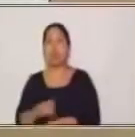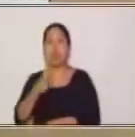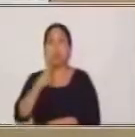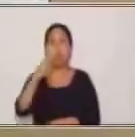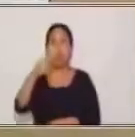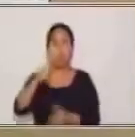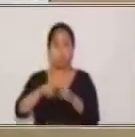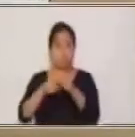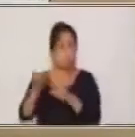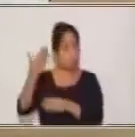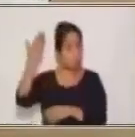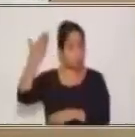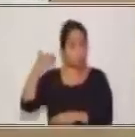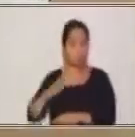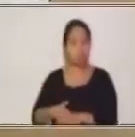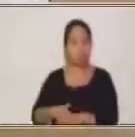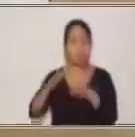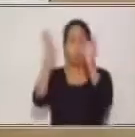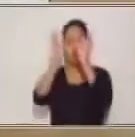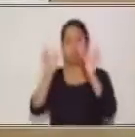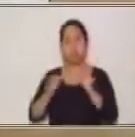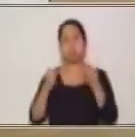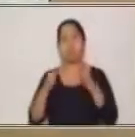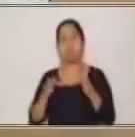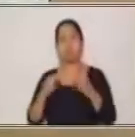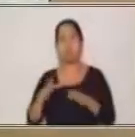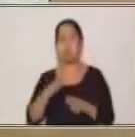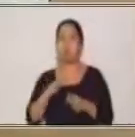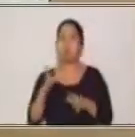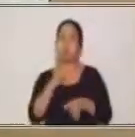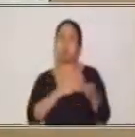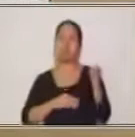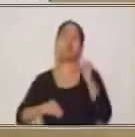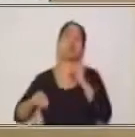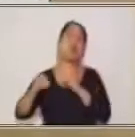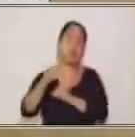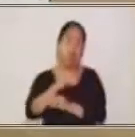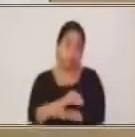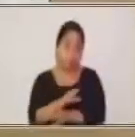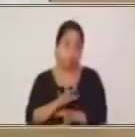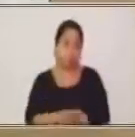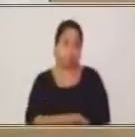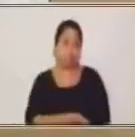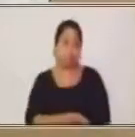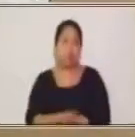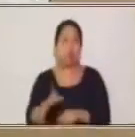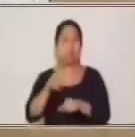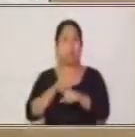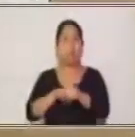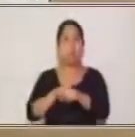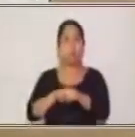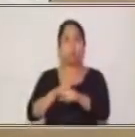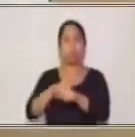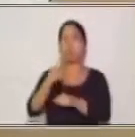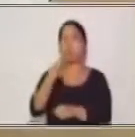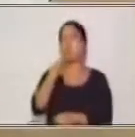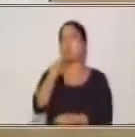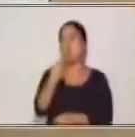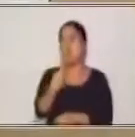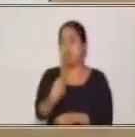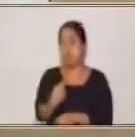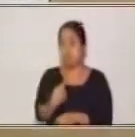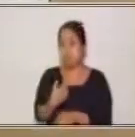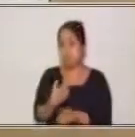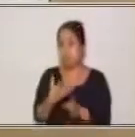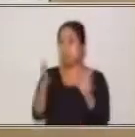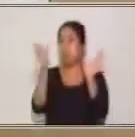inicio, las formas de tratamiento tienen cambios al momento de expresar o de